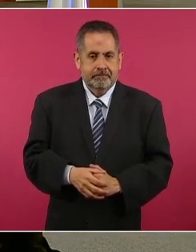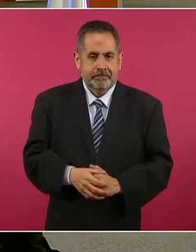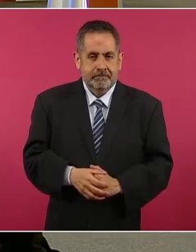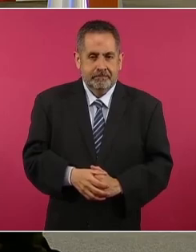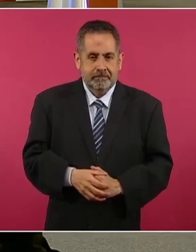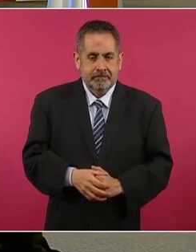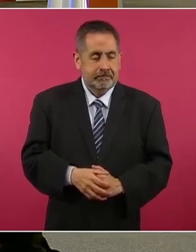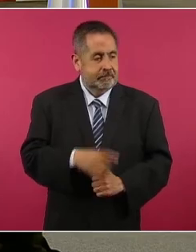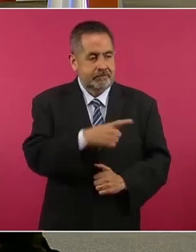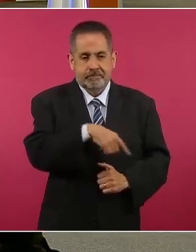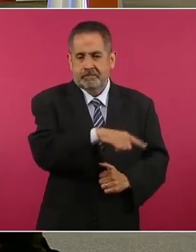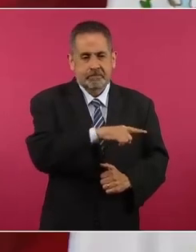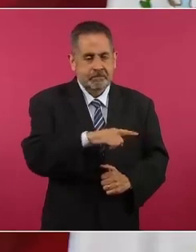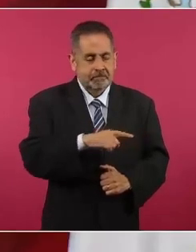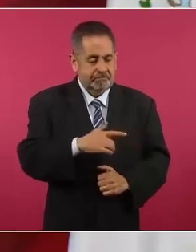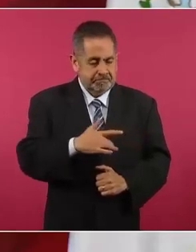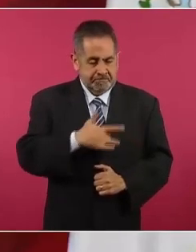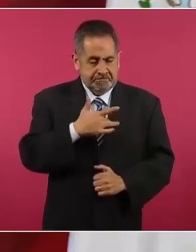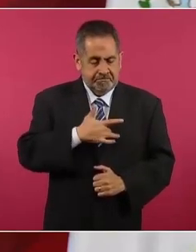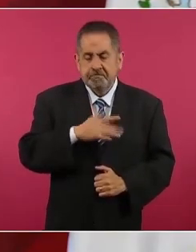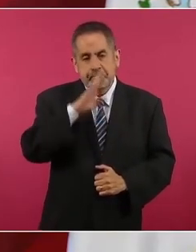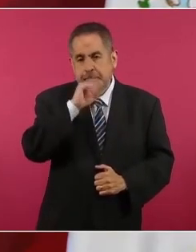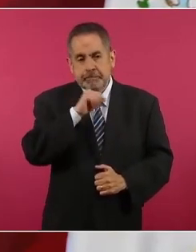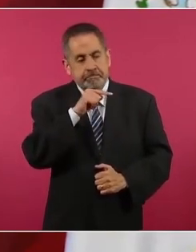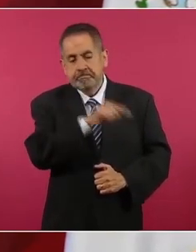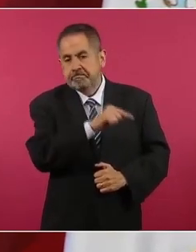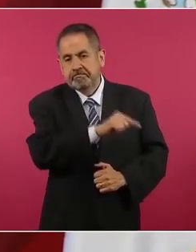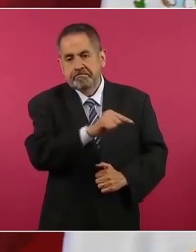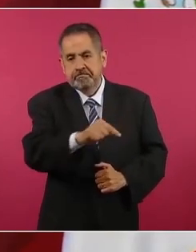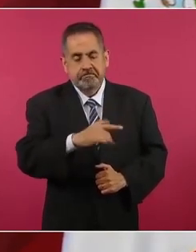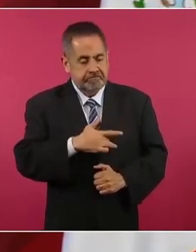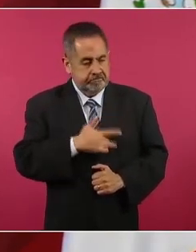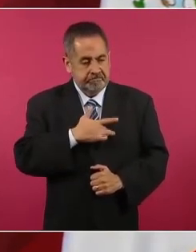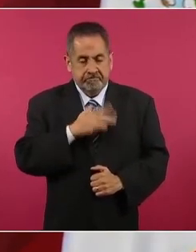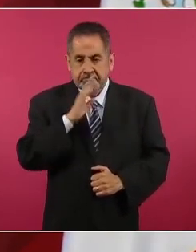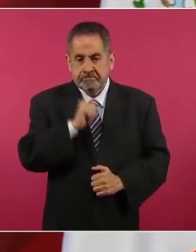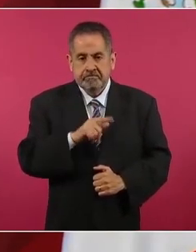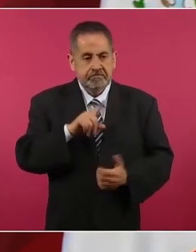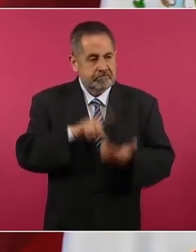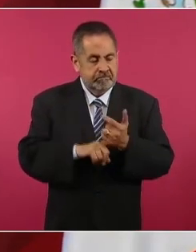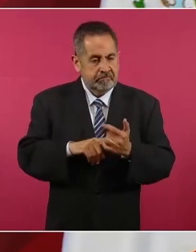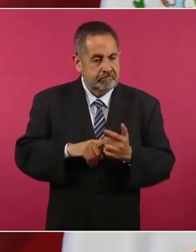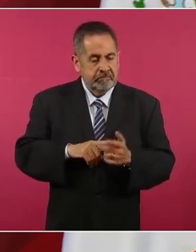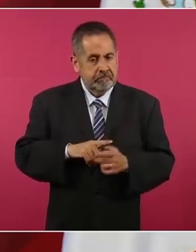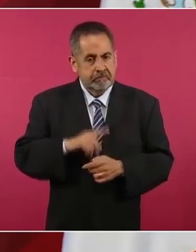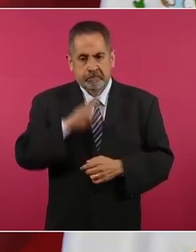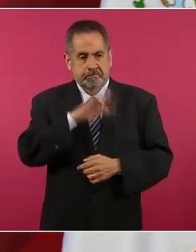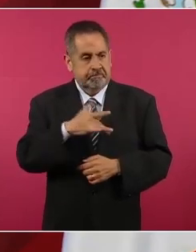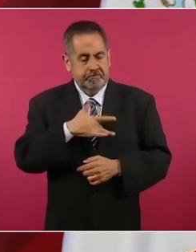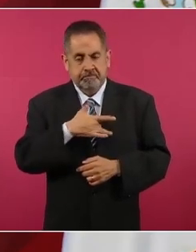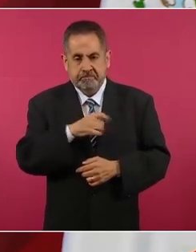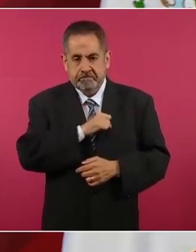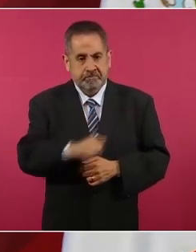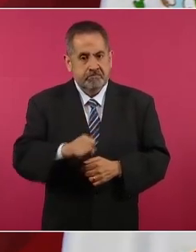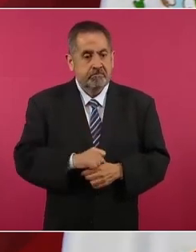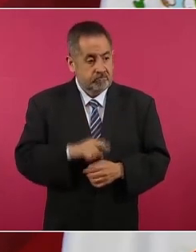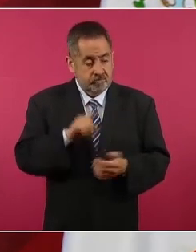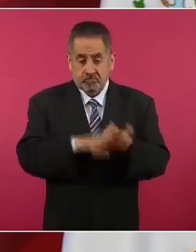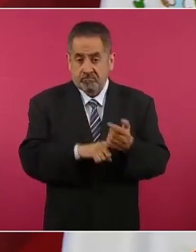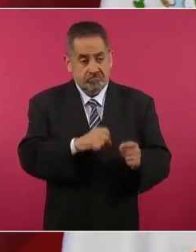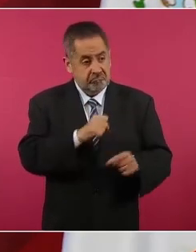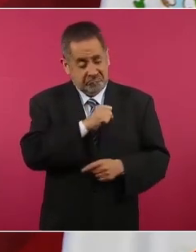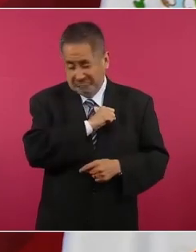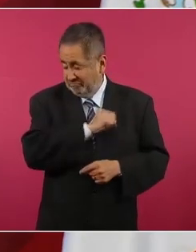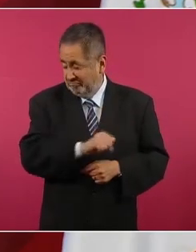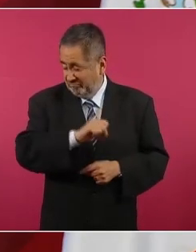muy malos sentimientos, malas entrañas, son malos de